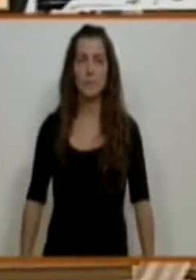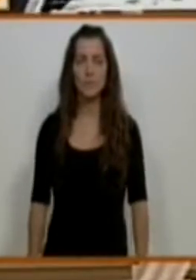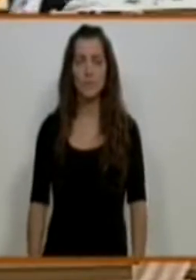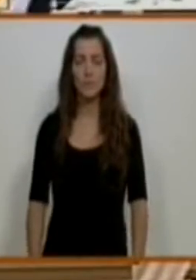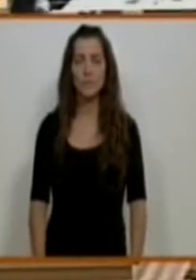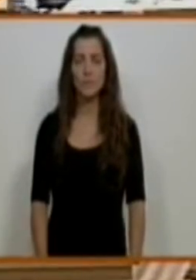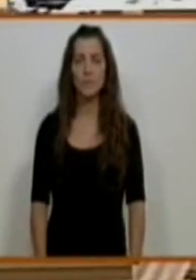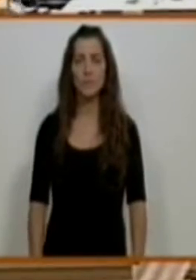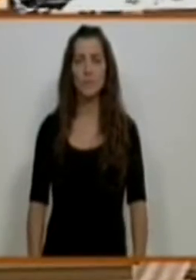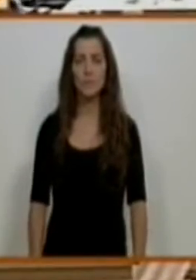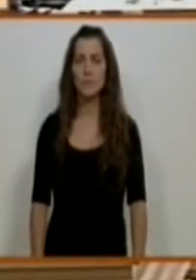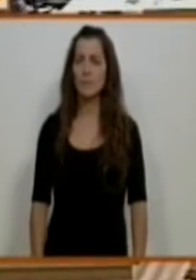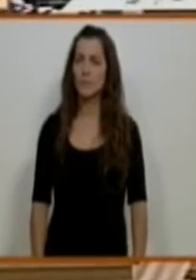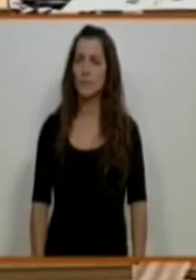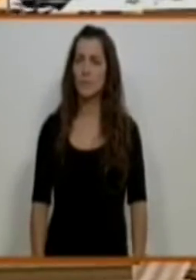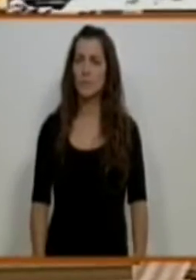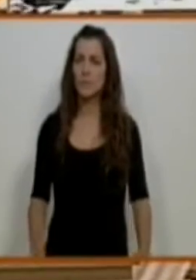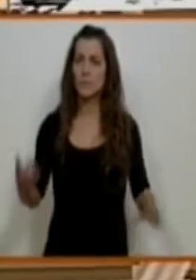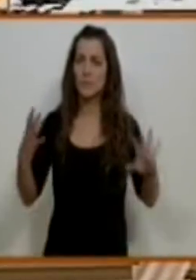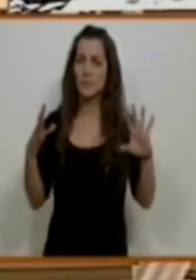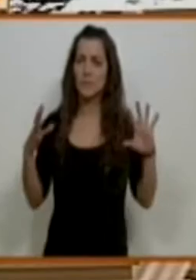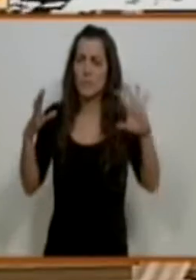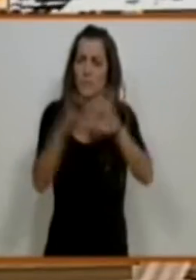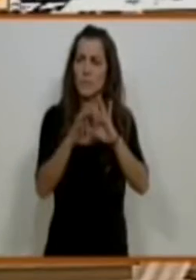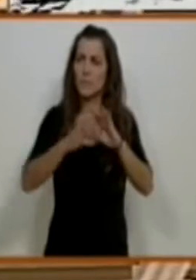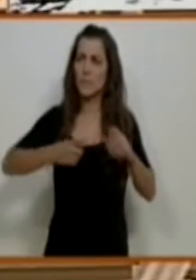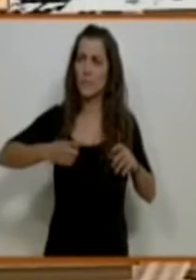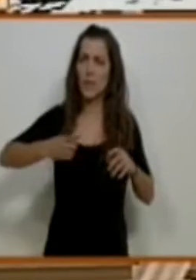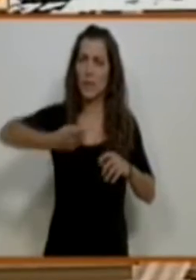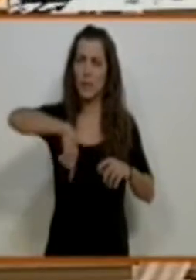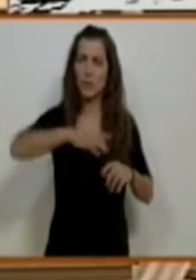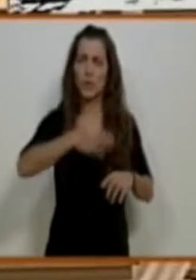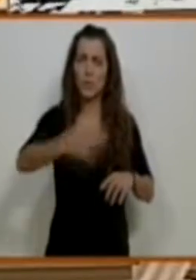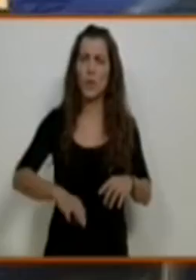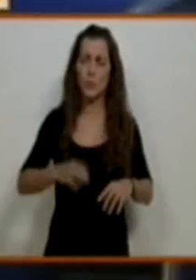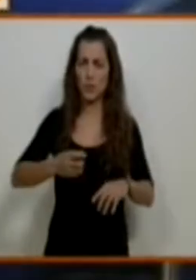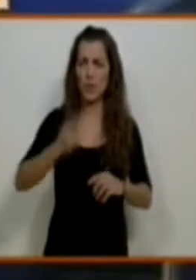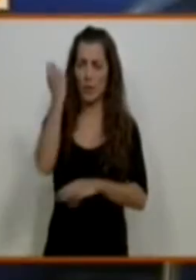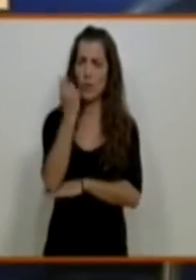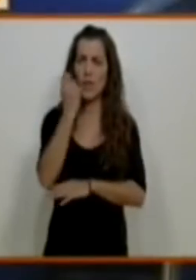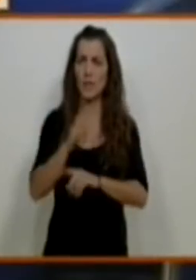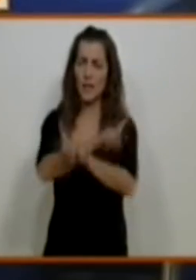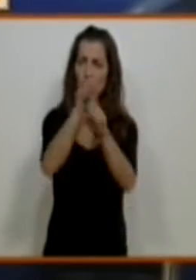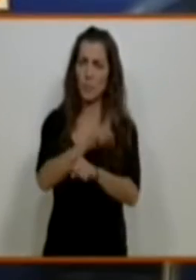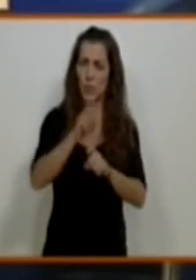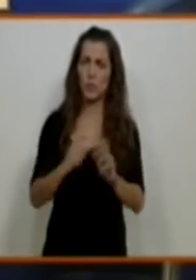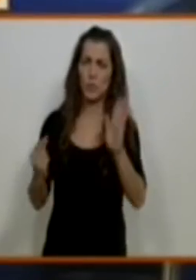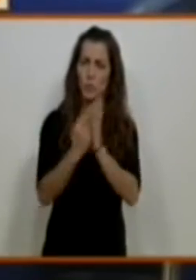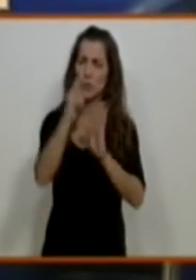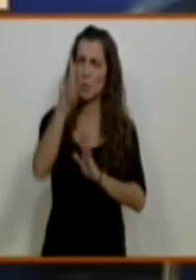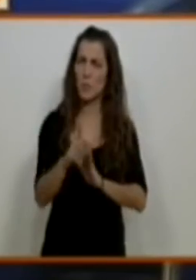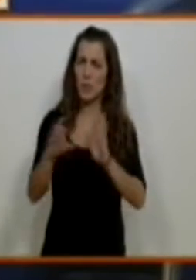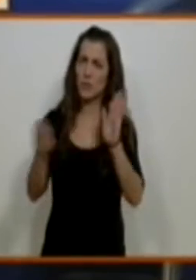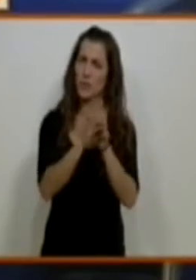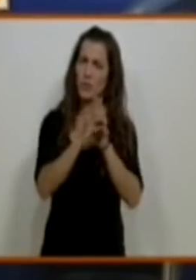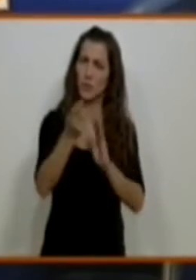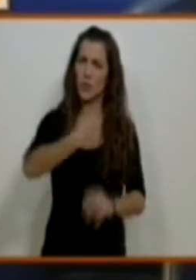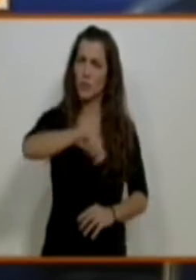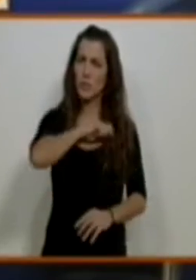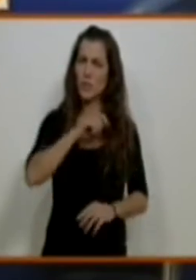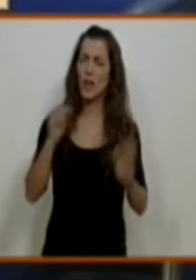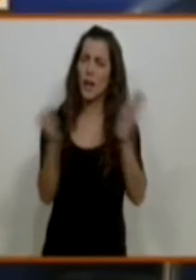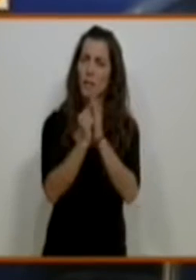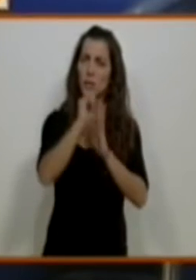Como integrantes del Círculo Podemos de Cierral, realizamos las siguientes preguntas. Primer punto. La Constitución española, en su artículo